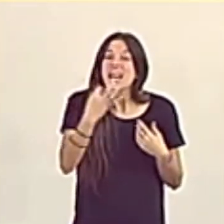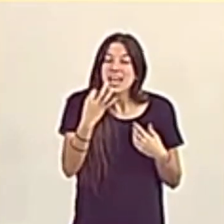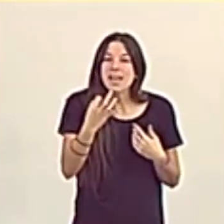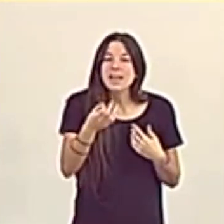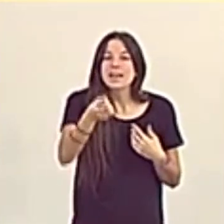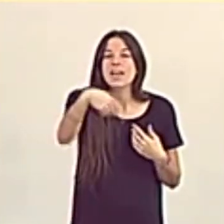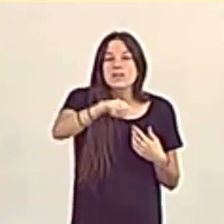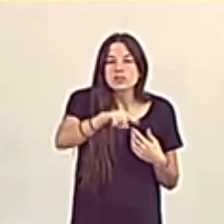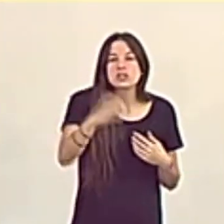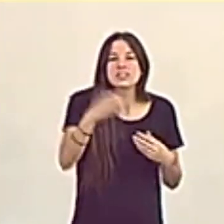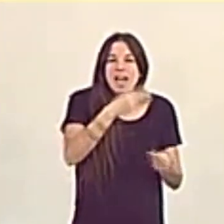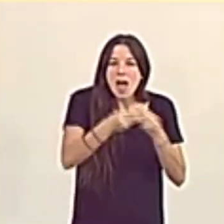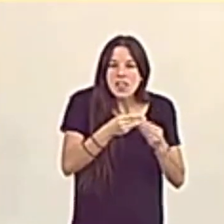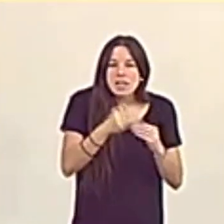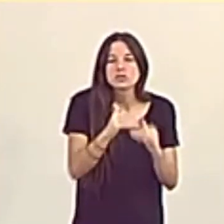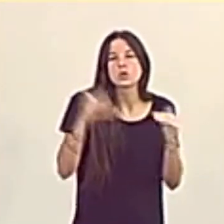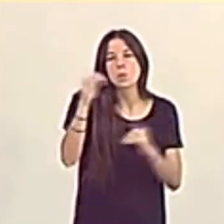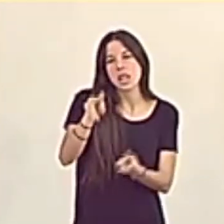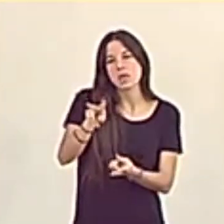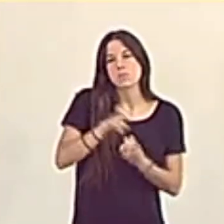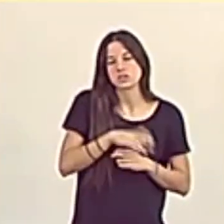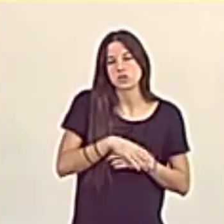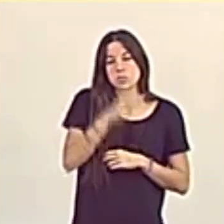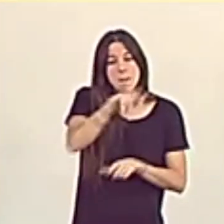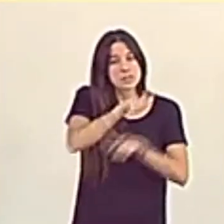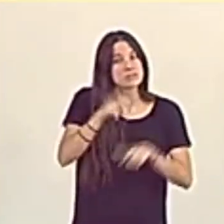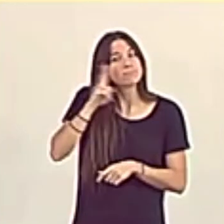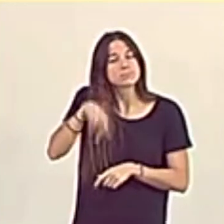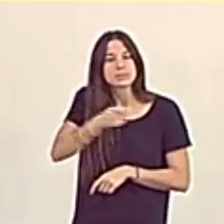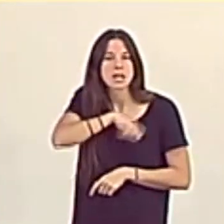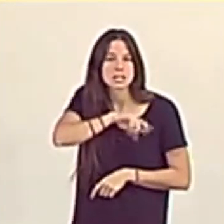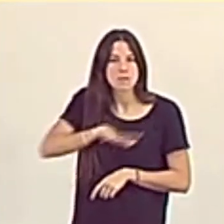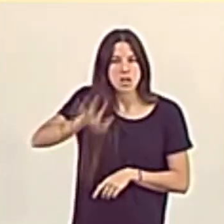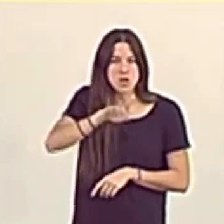es subirles los impuestos, porque se llama así.